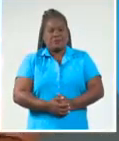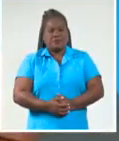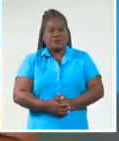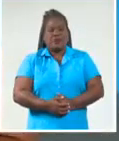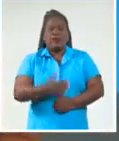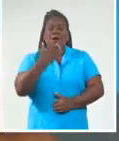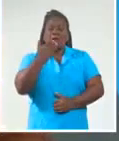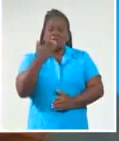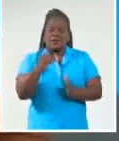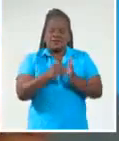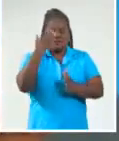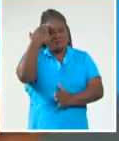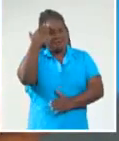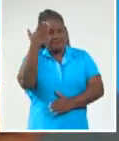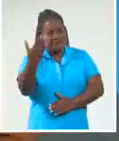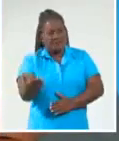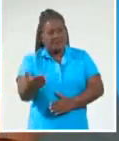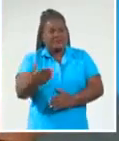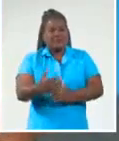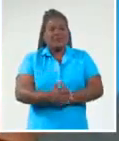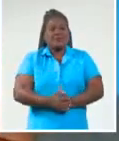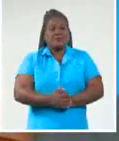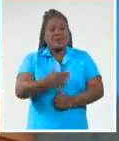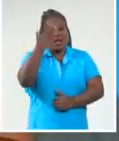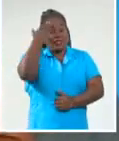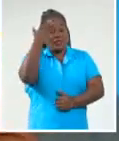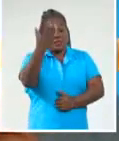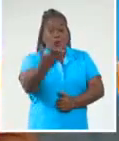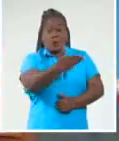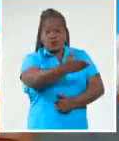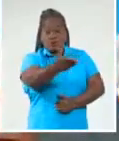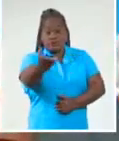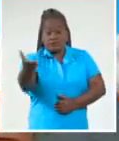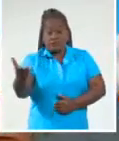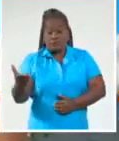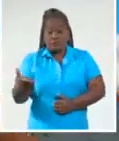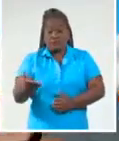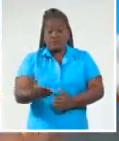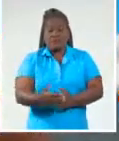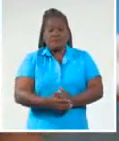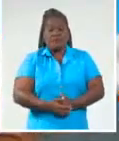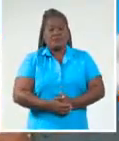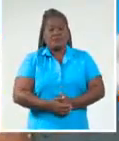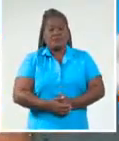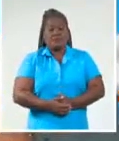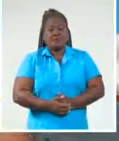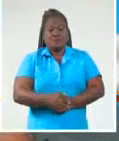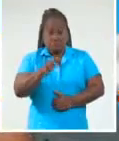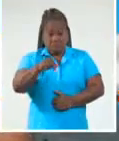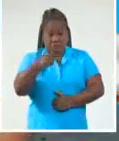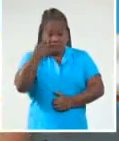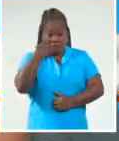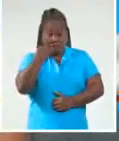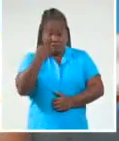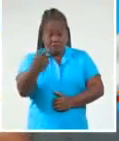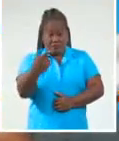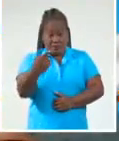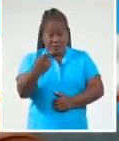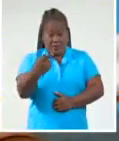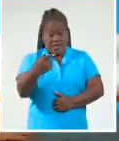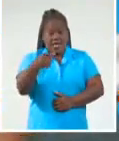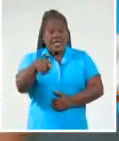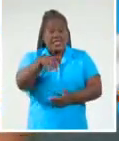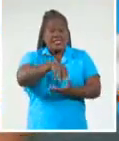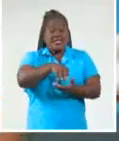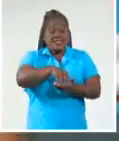Sí, gracias Gabriel. Buenas tardes para ti. Saludos a todos los que están con esta emisión del noticiero de Almediodía. Aquí nos encontramos en el Centro de